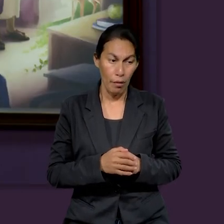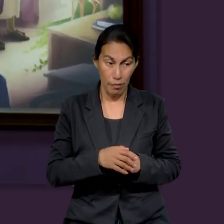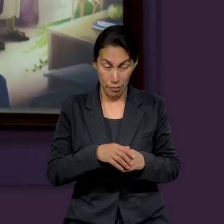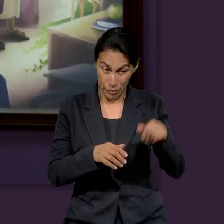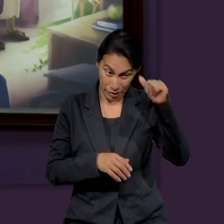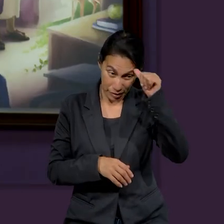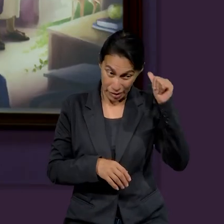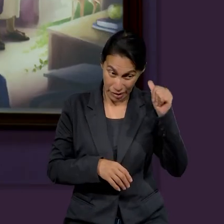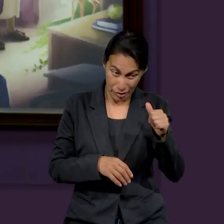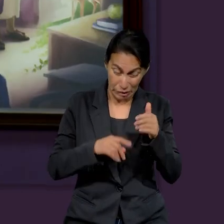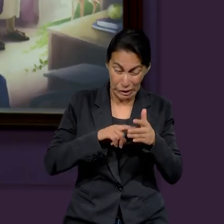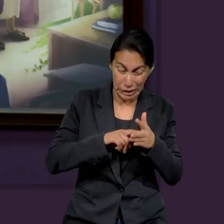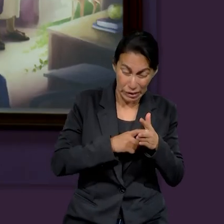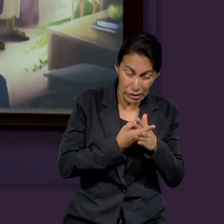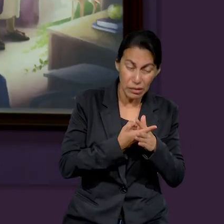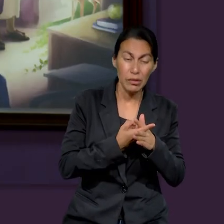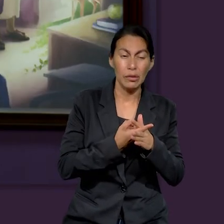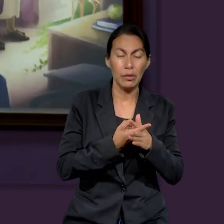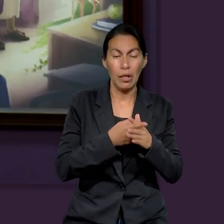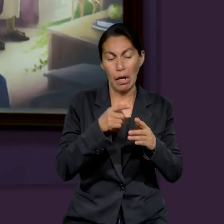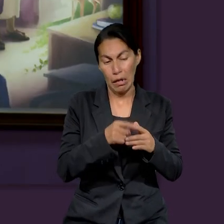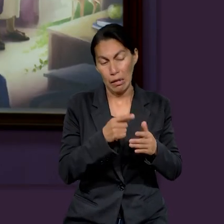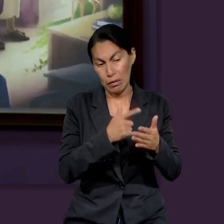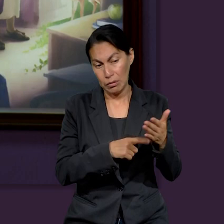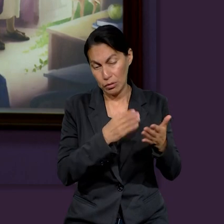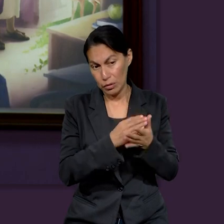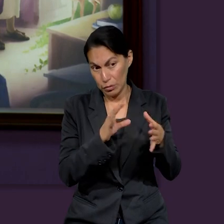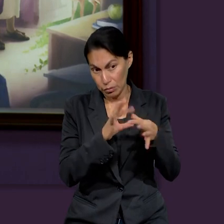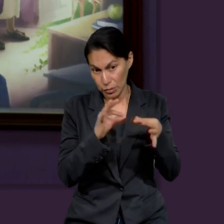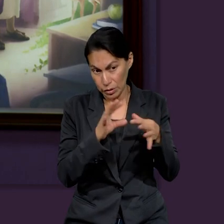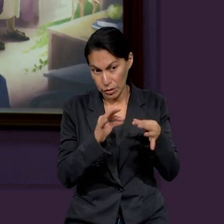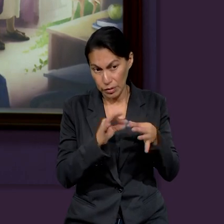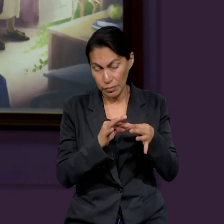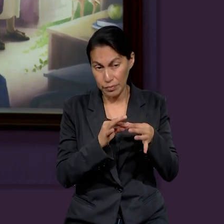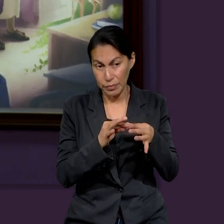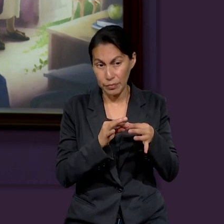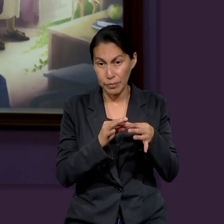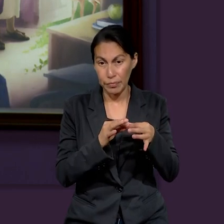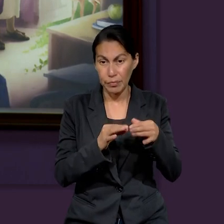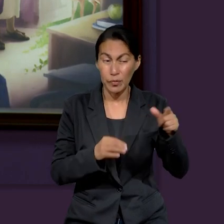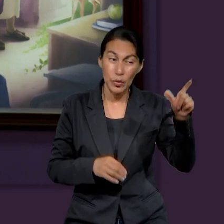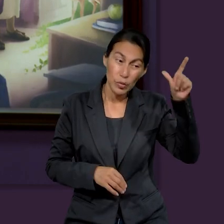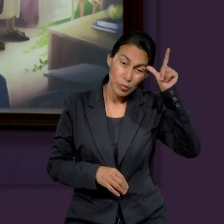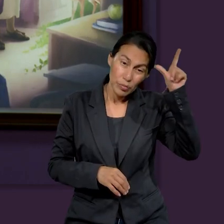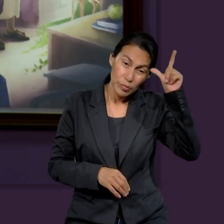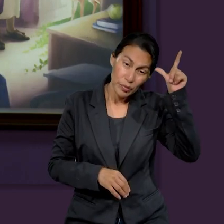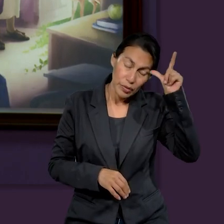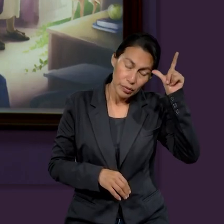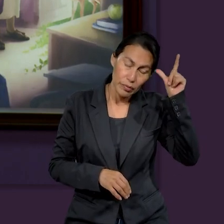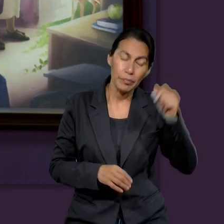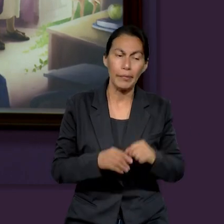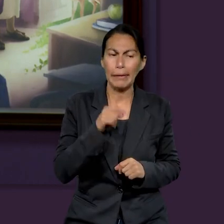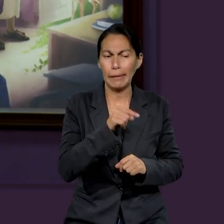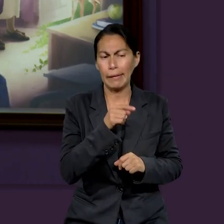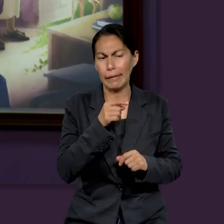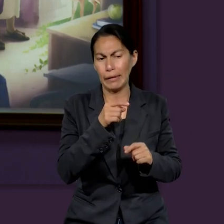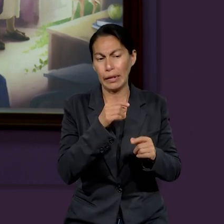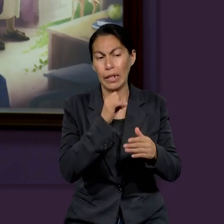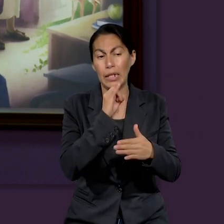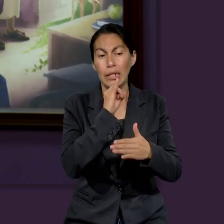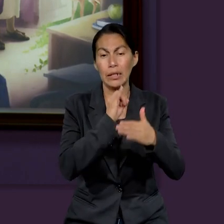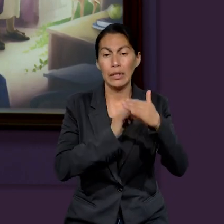Básicamente, el inicio del pecado como tal, o de la codicia que narra la lección, se va hacia Lucifer,